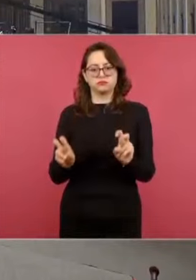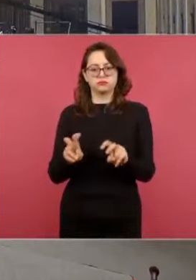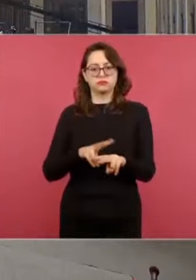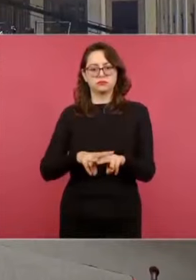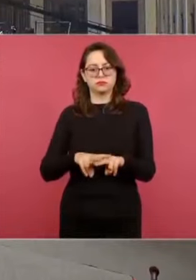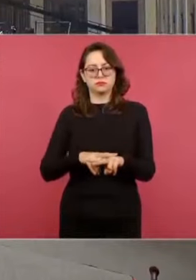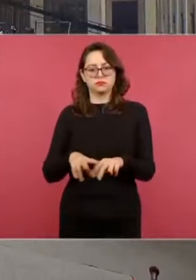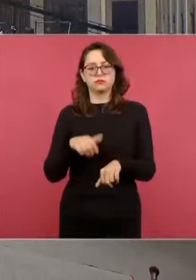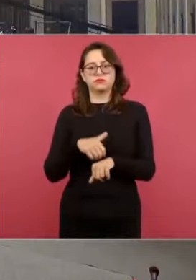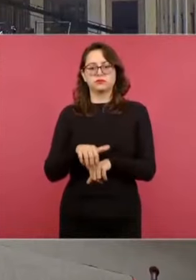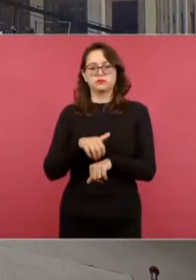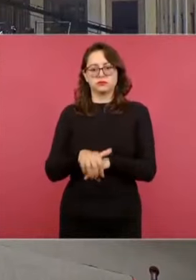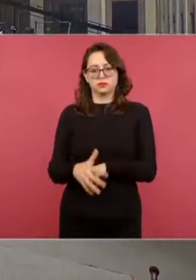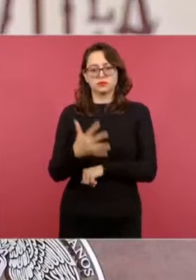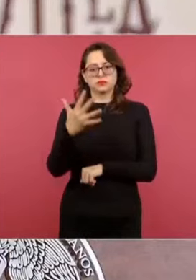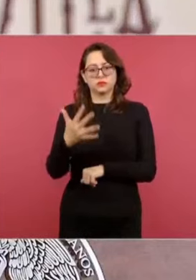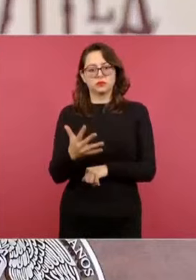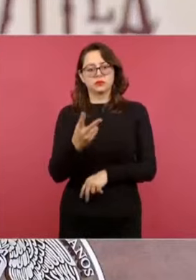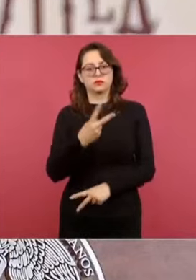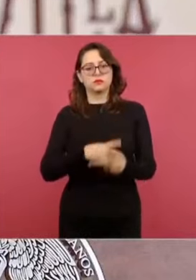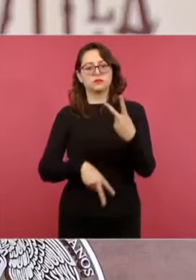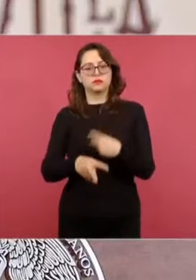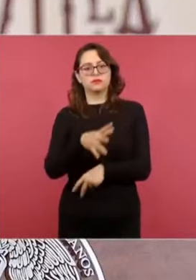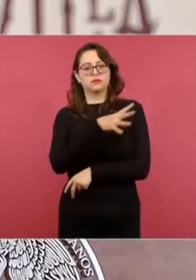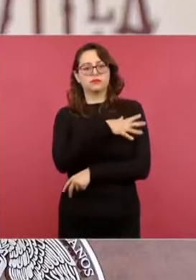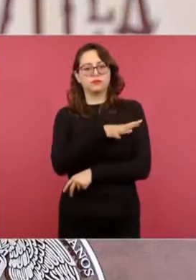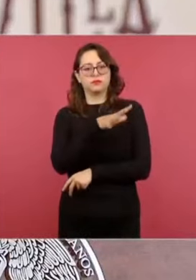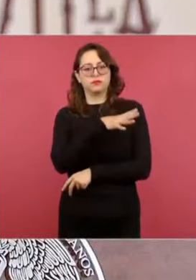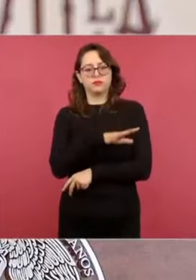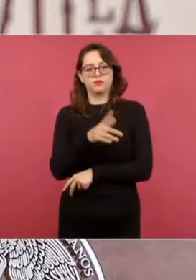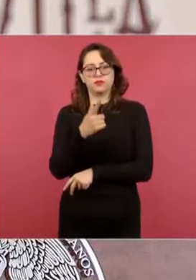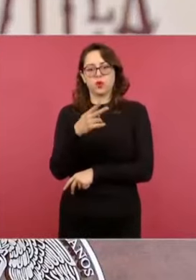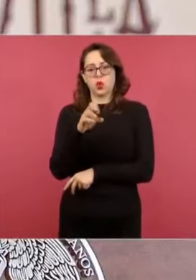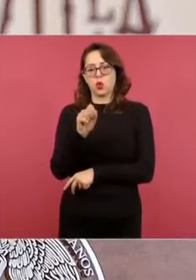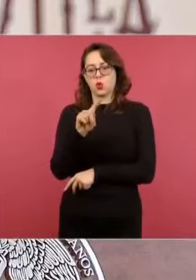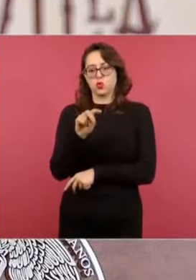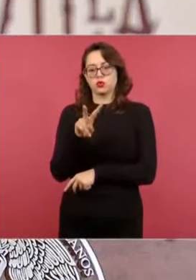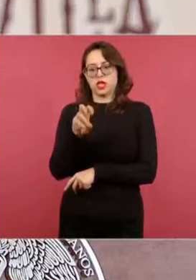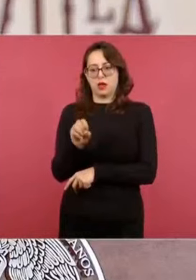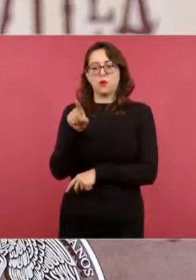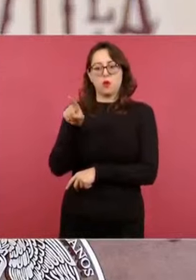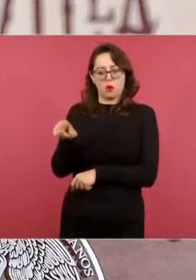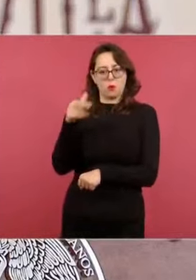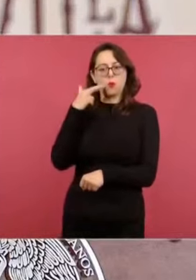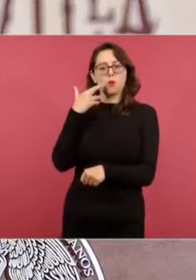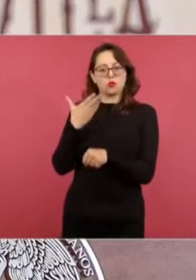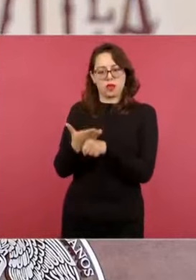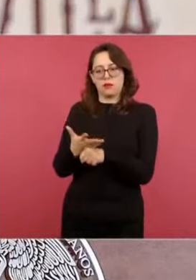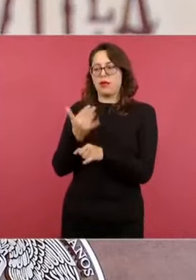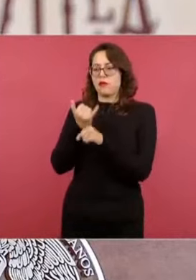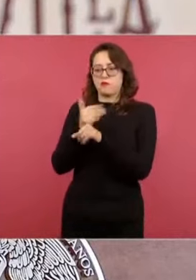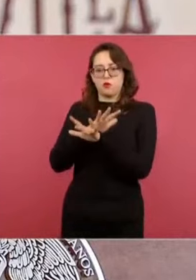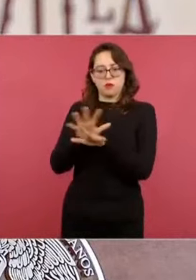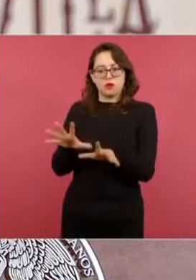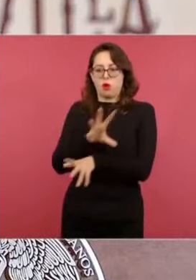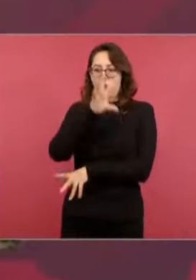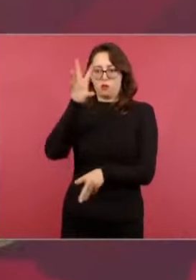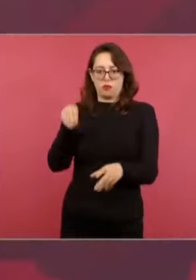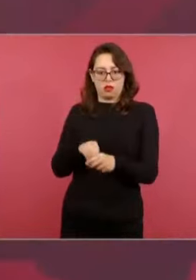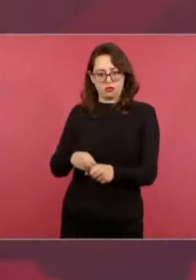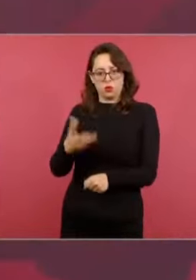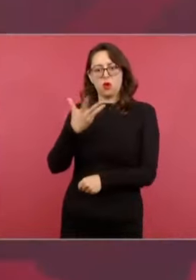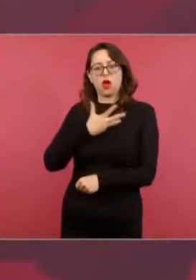estará el señor general Gustavo Ricardo Vallejo Suárez, él es el responsable de la construcción del tramo cinco norte.